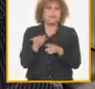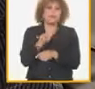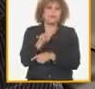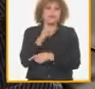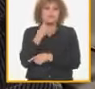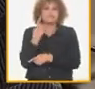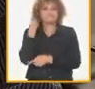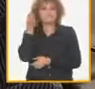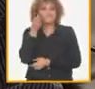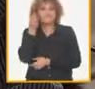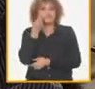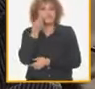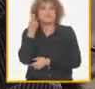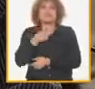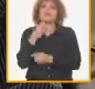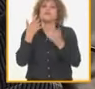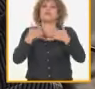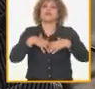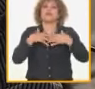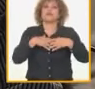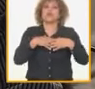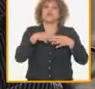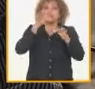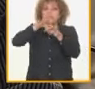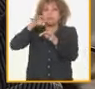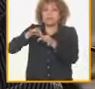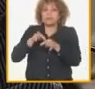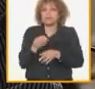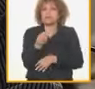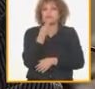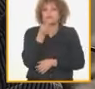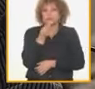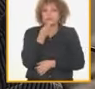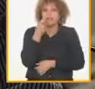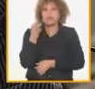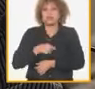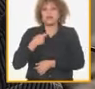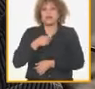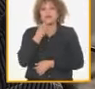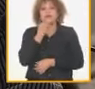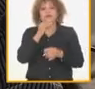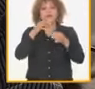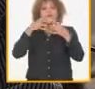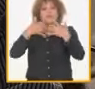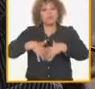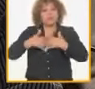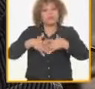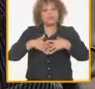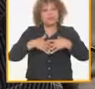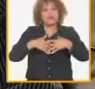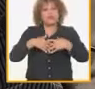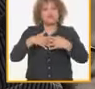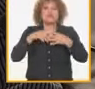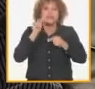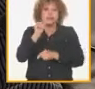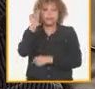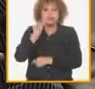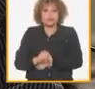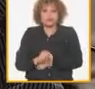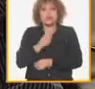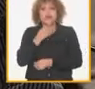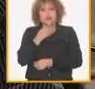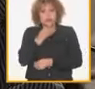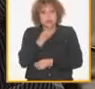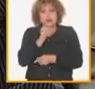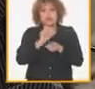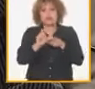estamos hablando de producir alimentos y yo creo que tenemos que producir y crear productores empoderados en el campo capaces de